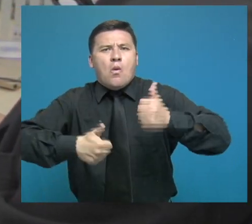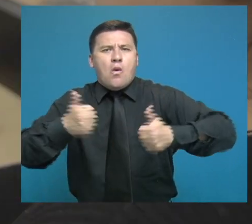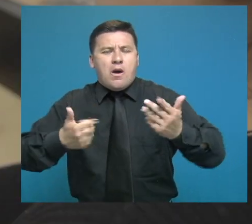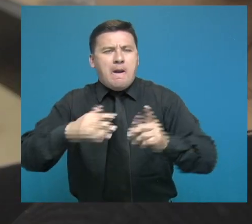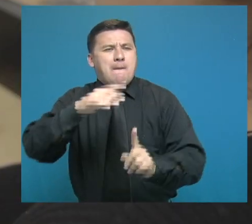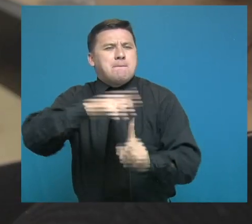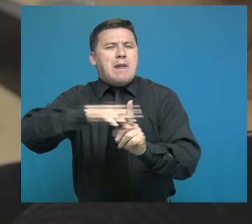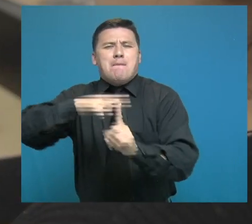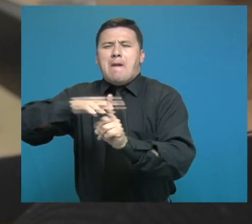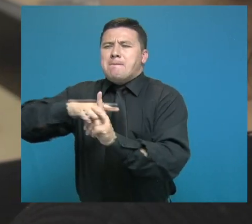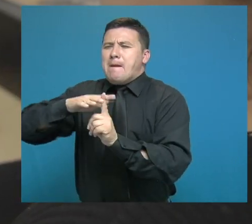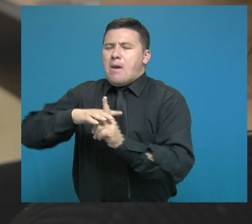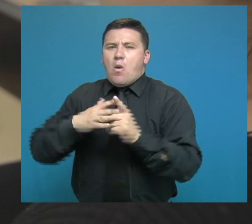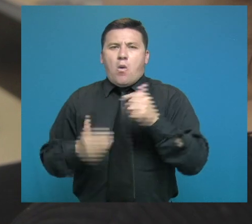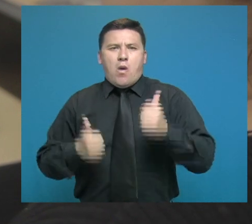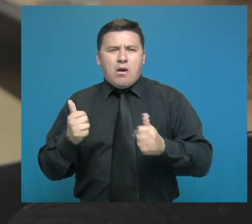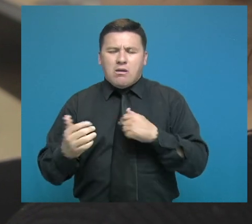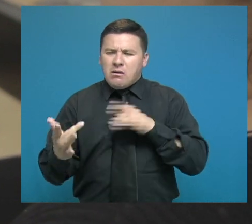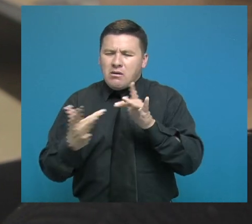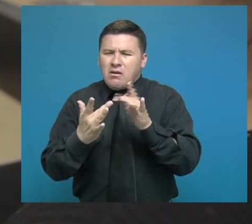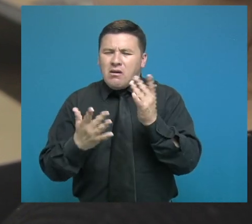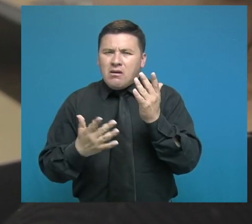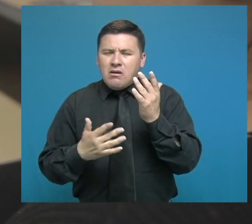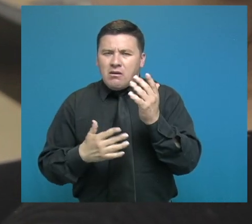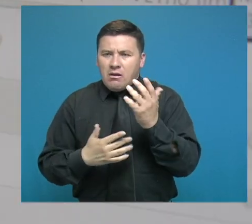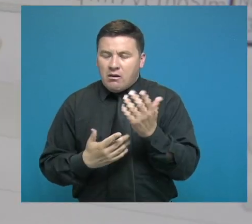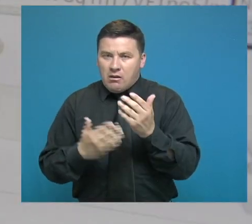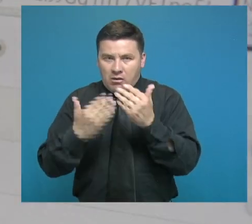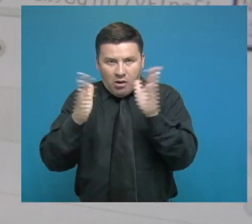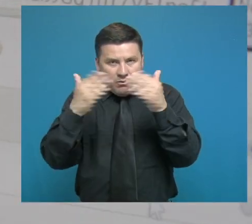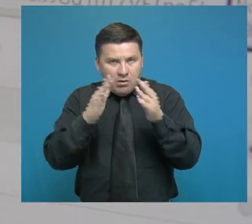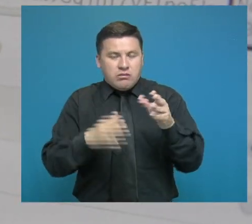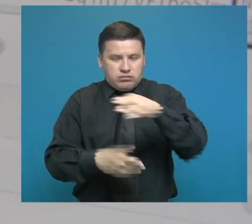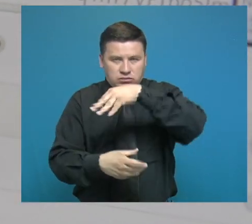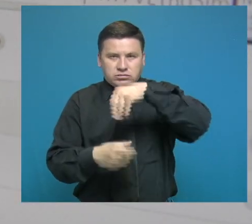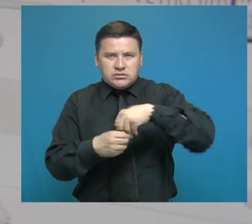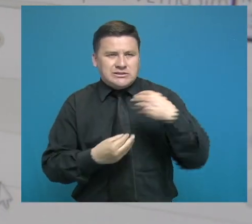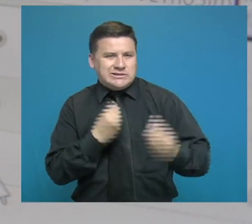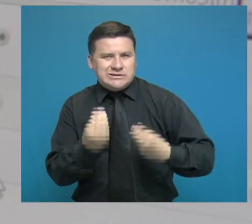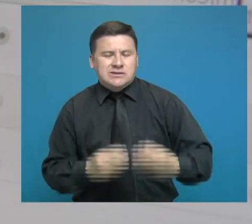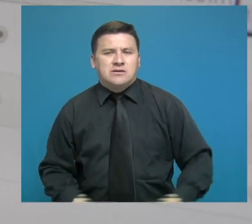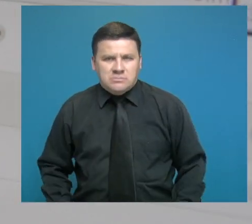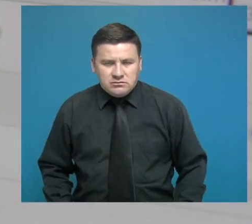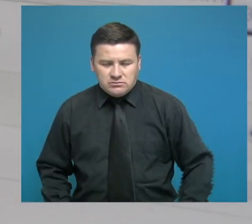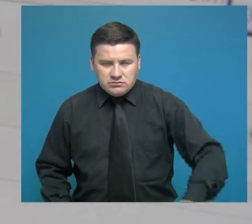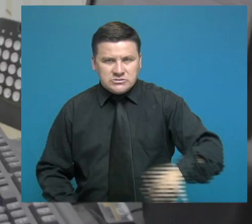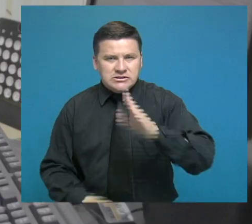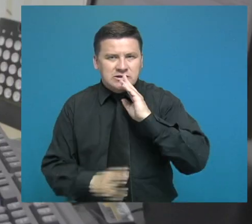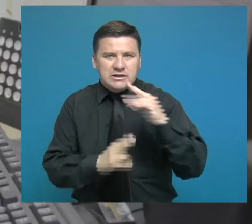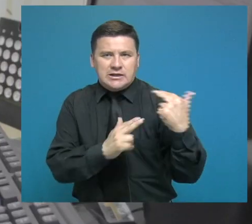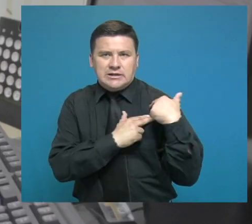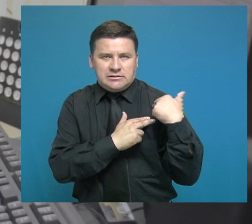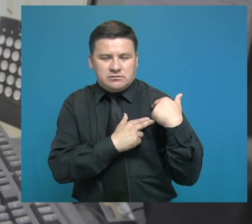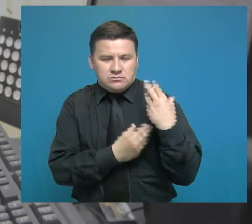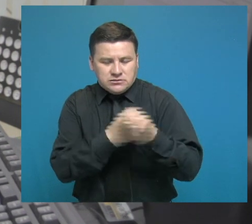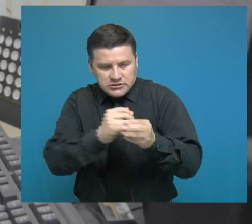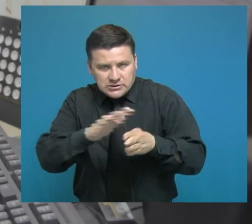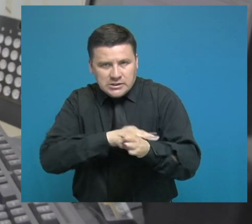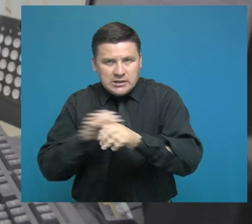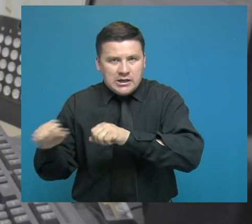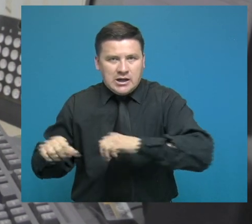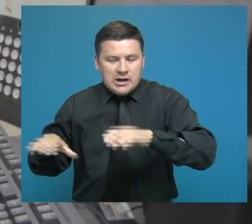cuál fue el surgimiento, los contextos en los que operaron y los hechos de que son